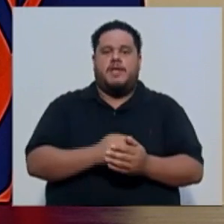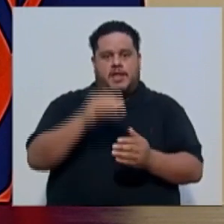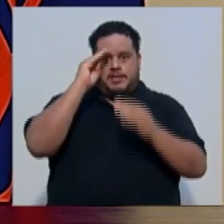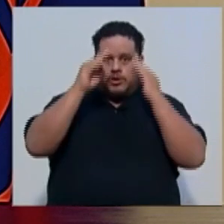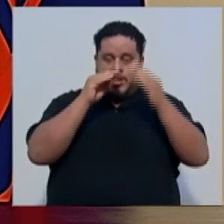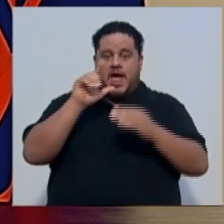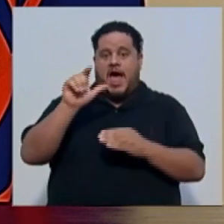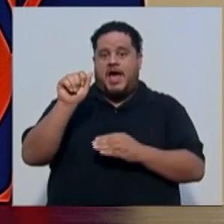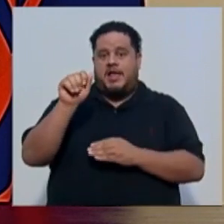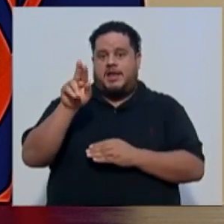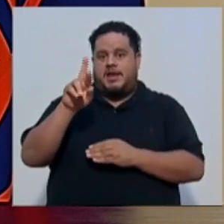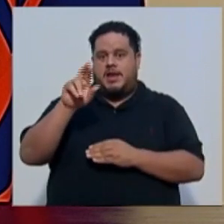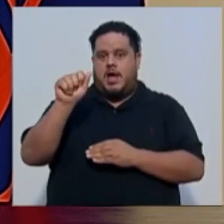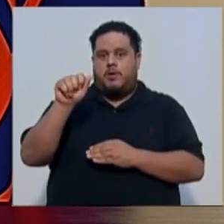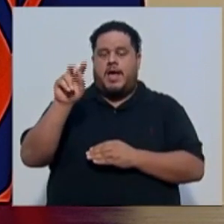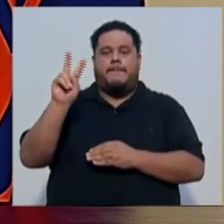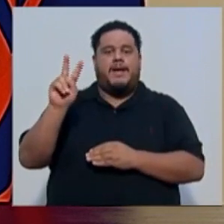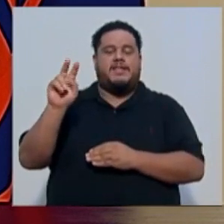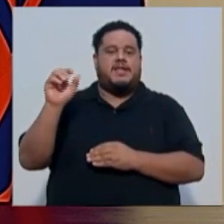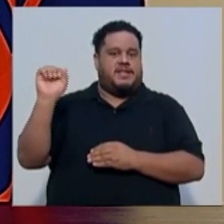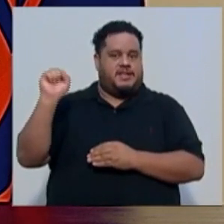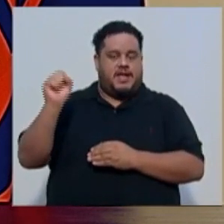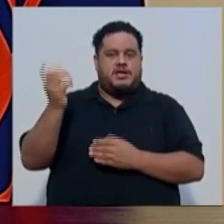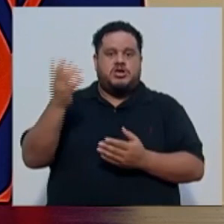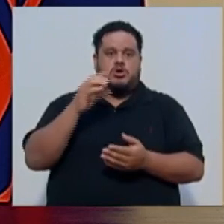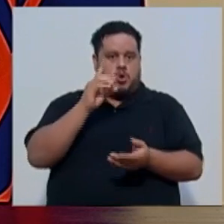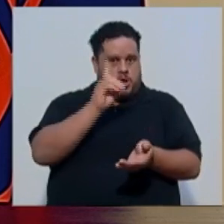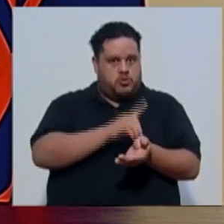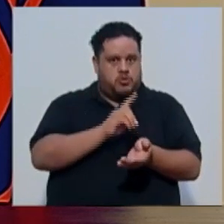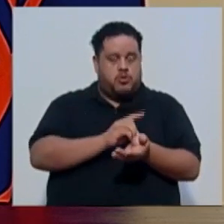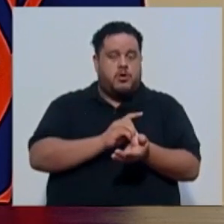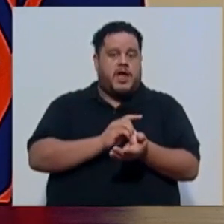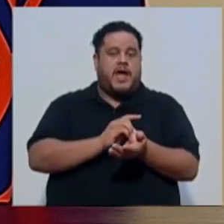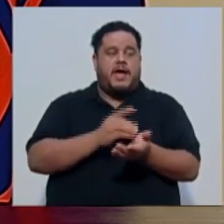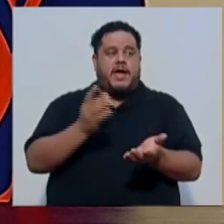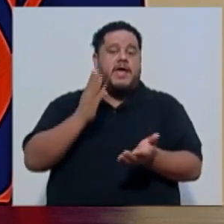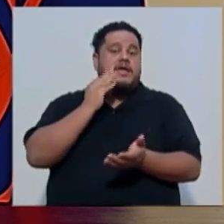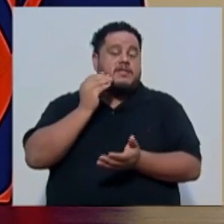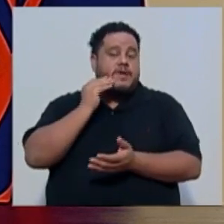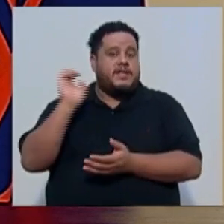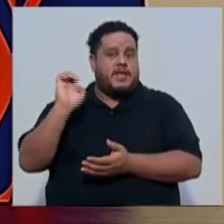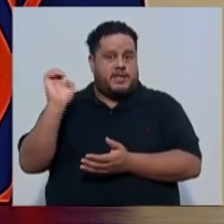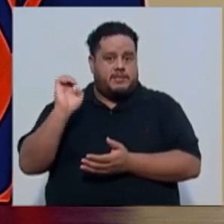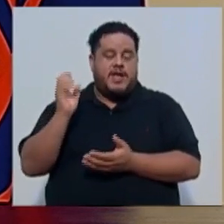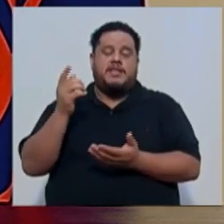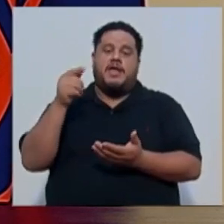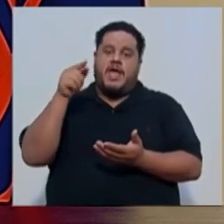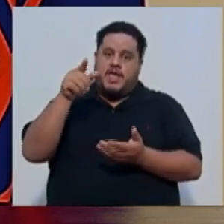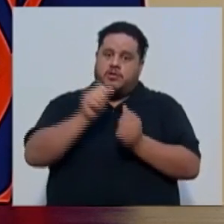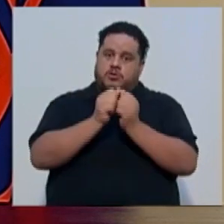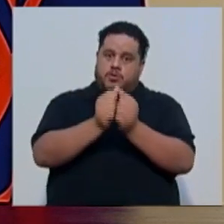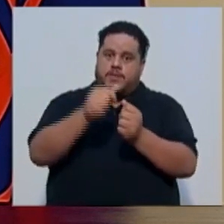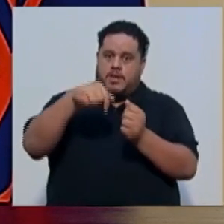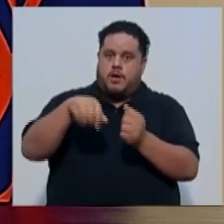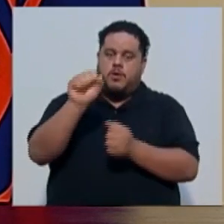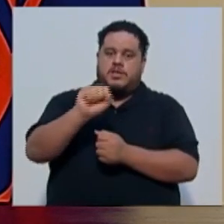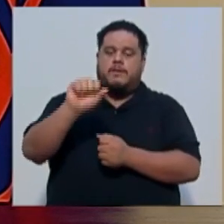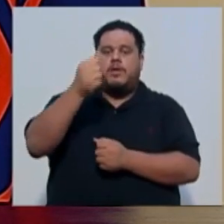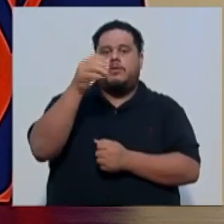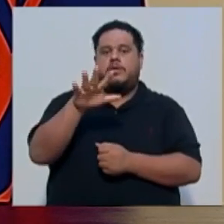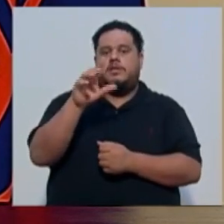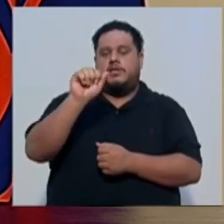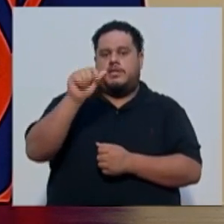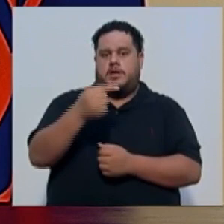doctora Laura Vázquez Sancho, emergencióloga del Hospital Calderón Guardia, quien nos acompaña este sábado 15 de